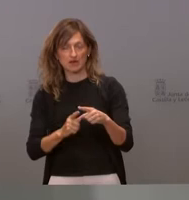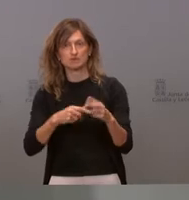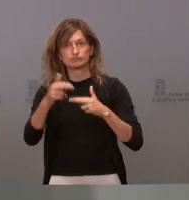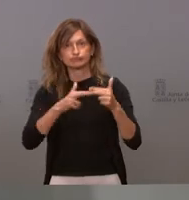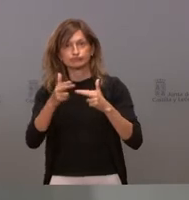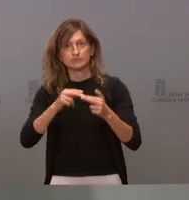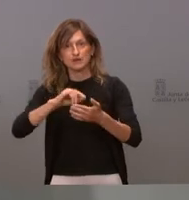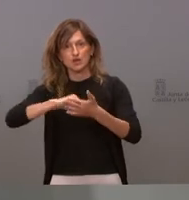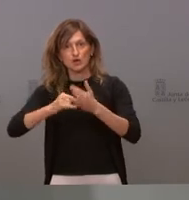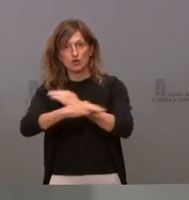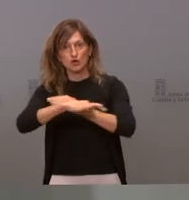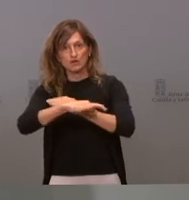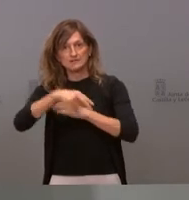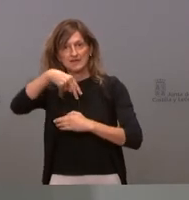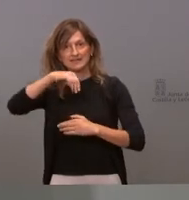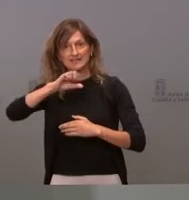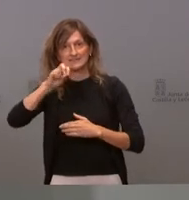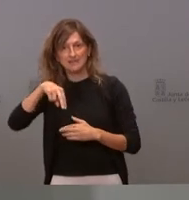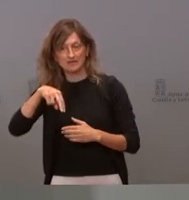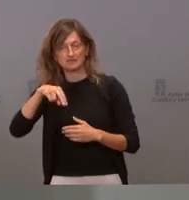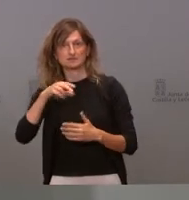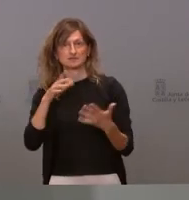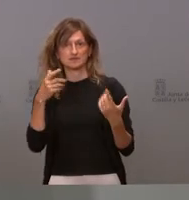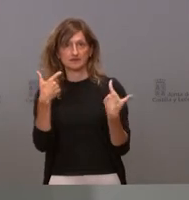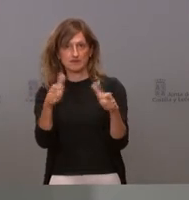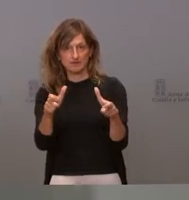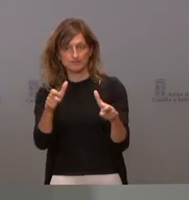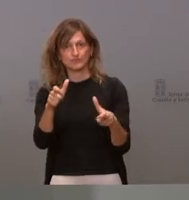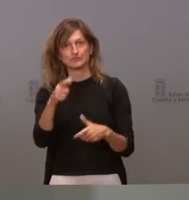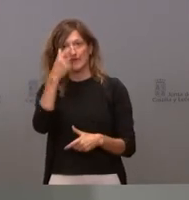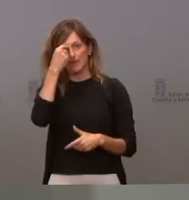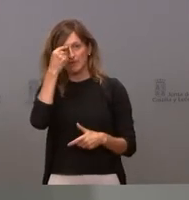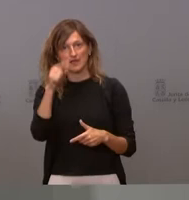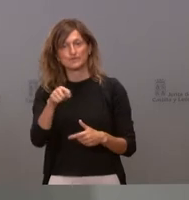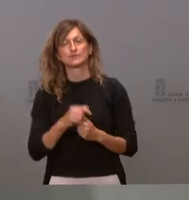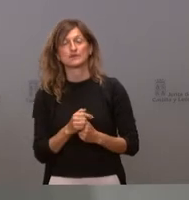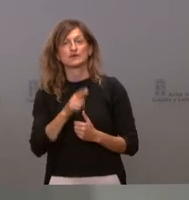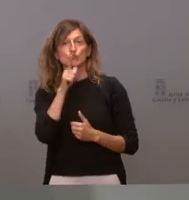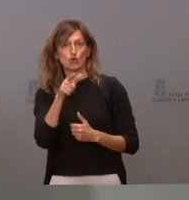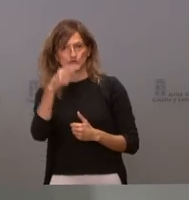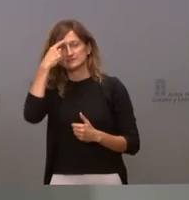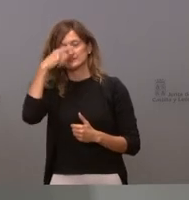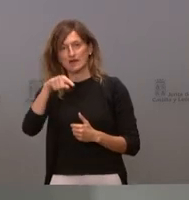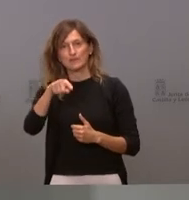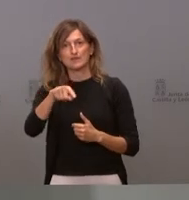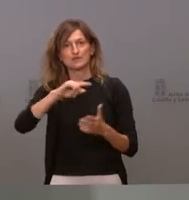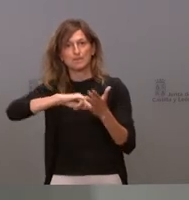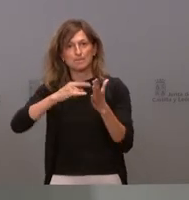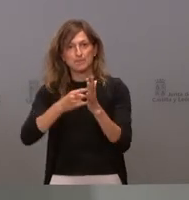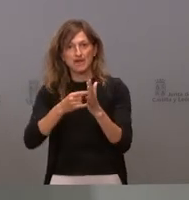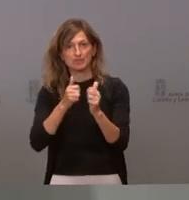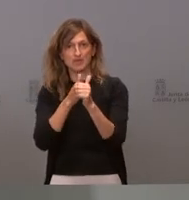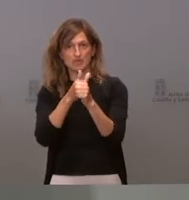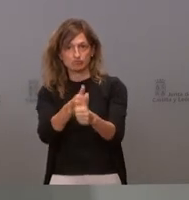logísticas de Nissan en el enclave CILOC de Ávila. Saben que esto es uno de nuestros planes preferenciales de